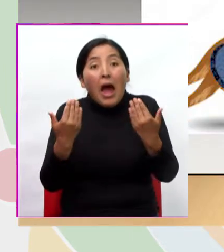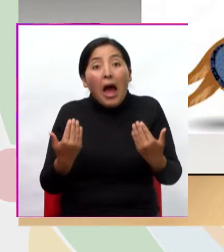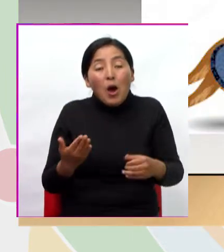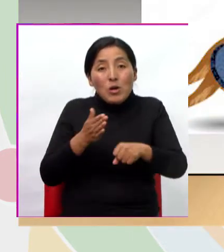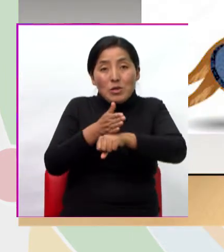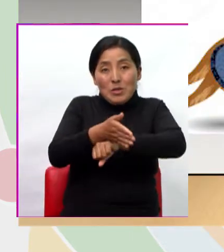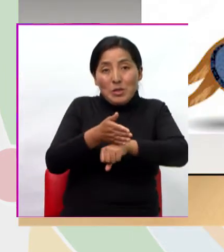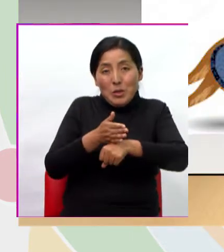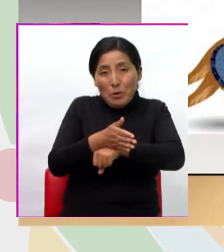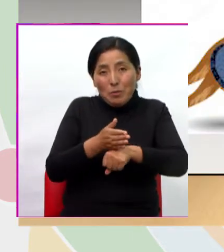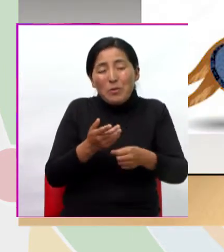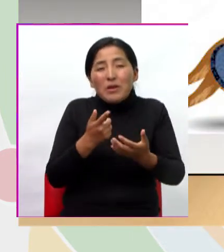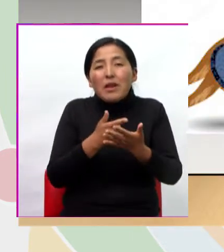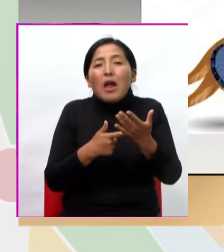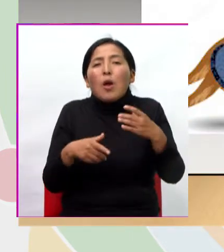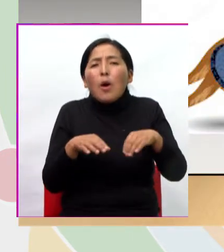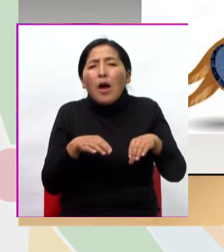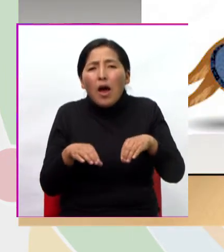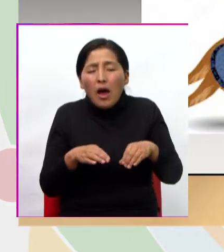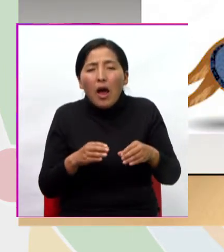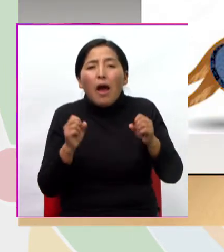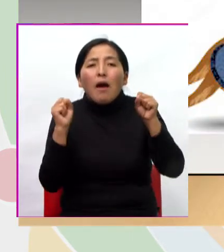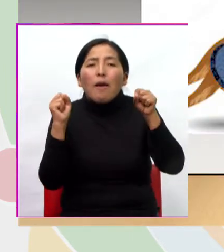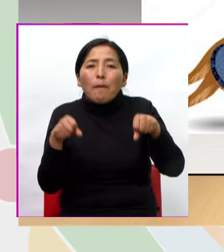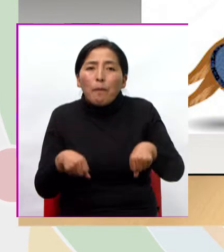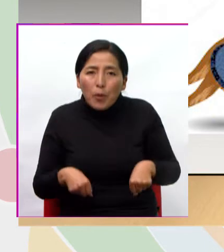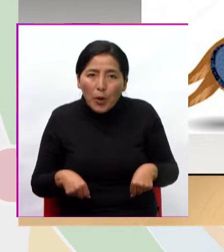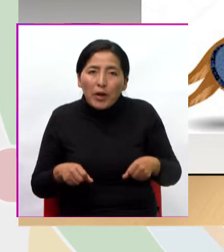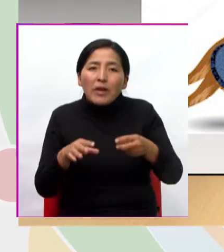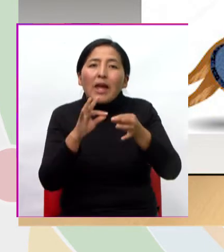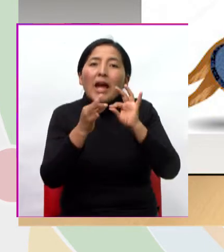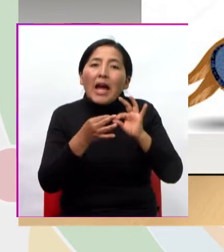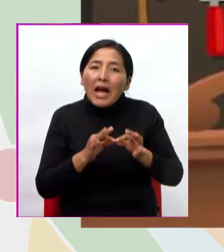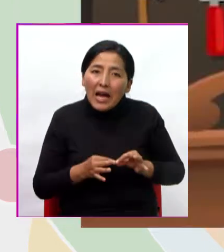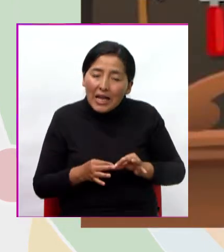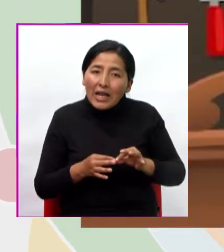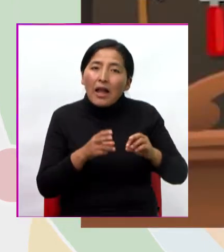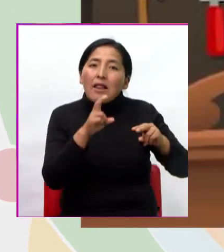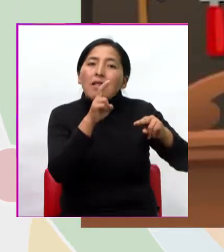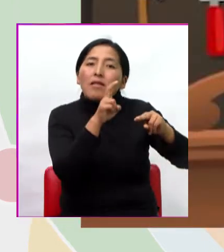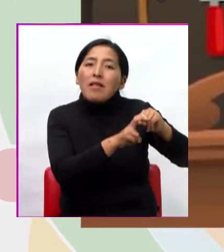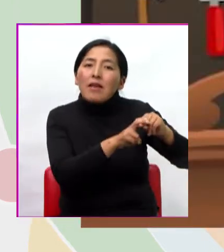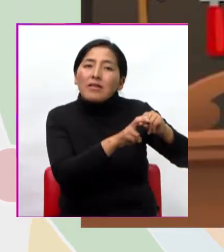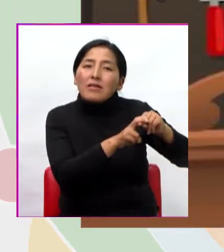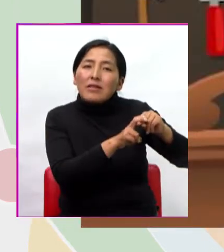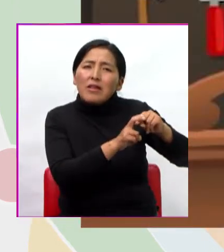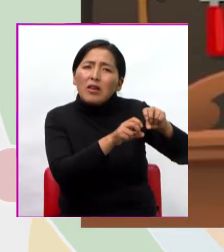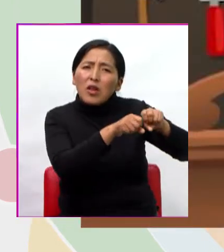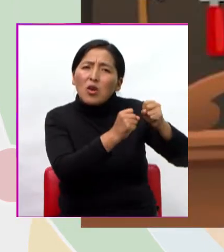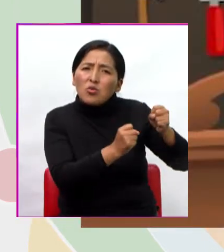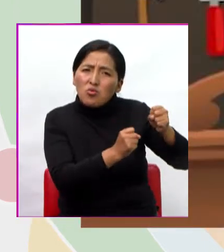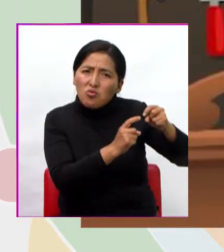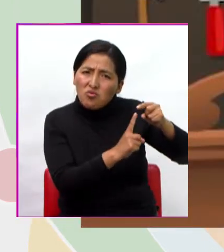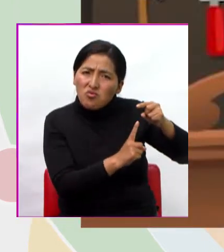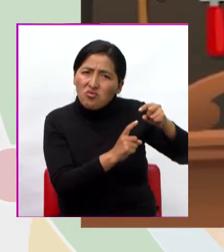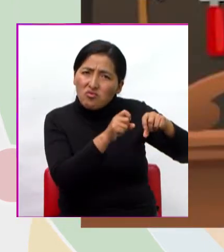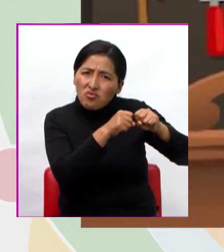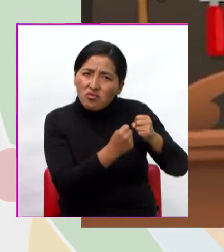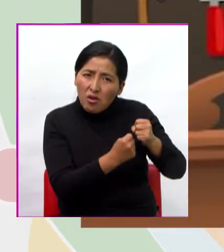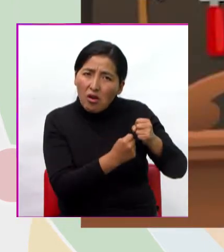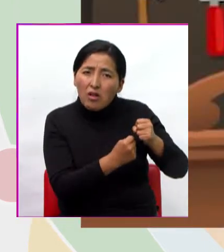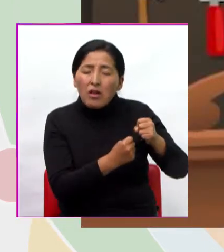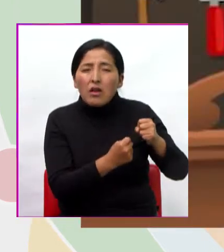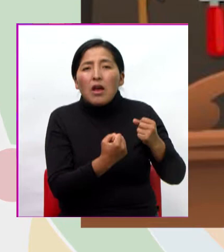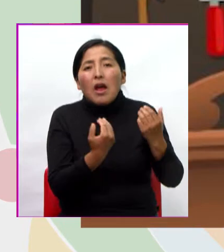verdad! Puede arreglar la silla que tiene la pata rota Hasta ahí